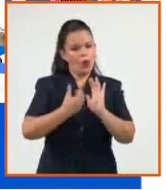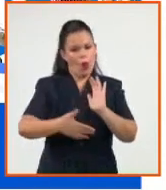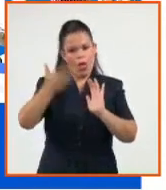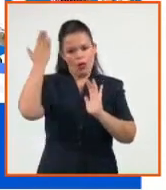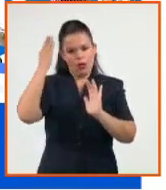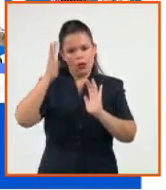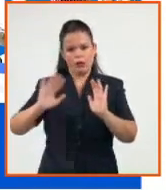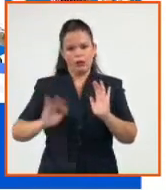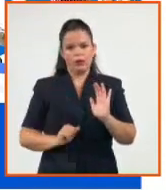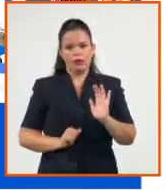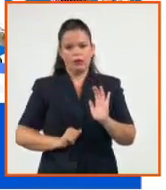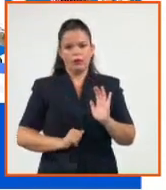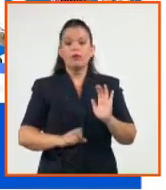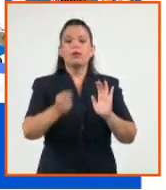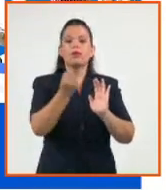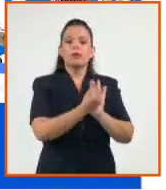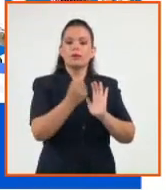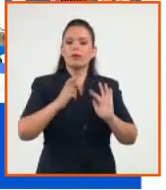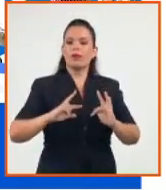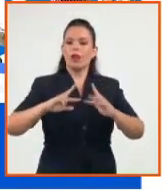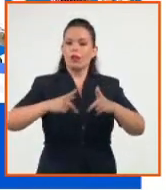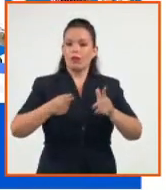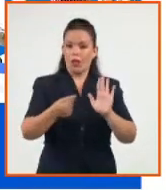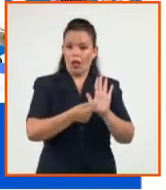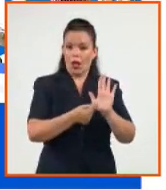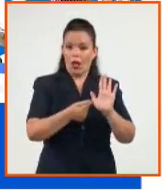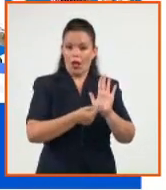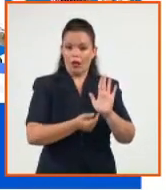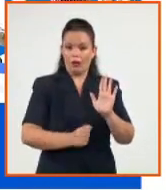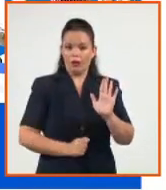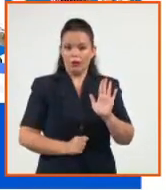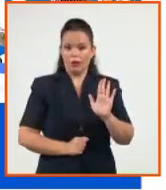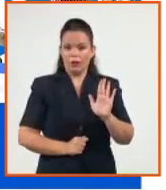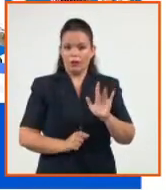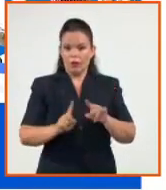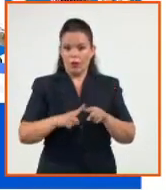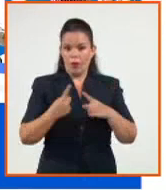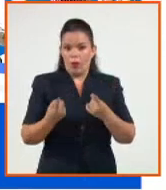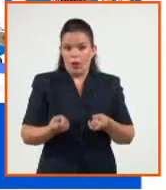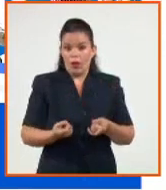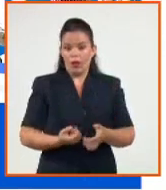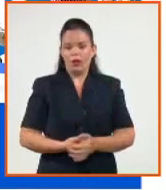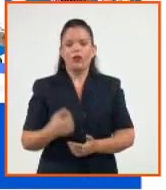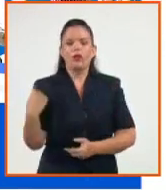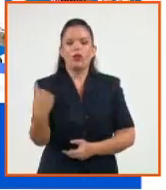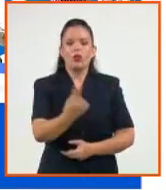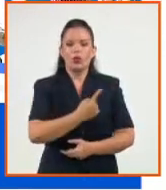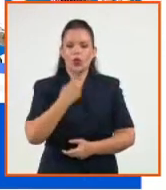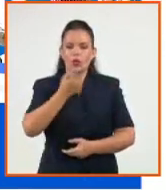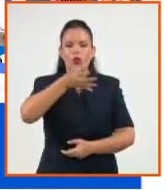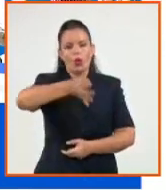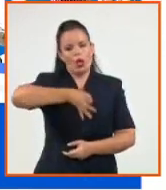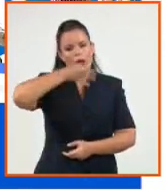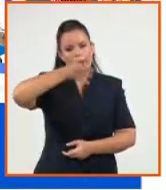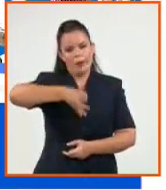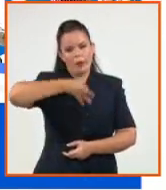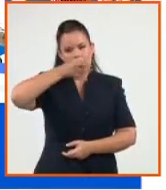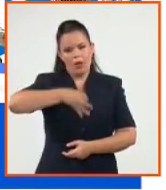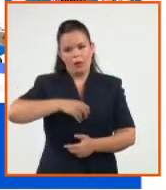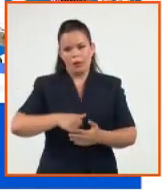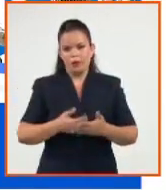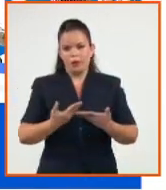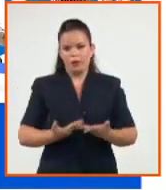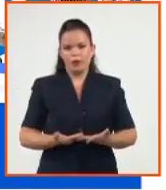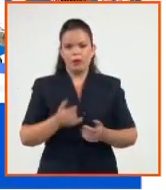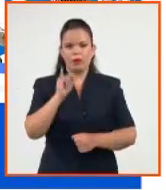ratificar que responde también a un principio que desde la propia política nosotros hemos expresado, y es que la informatización se